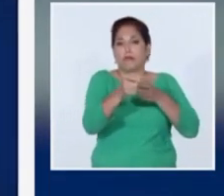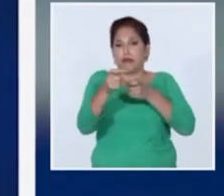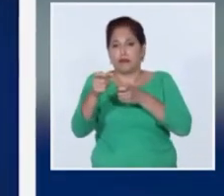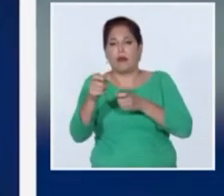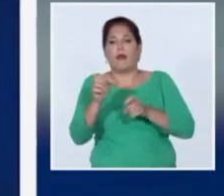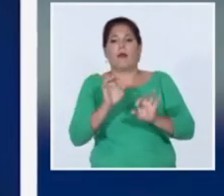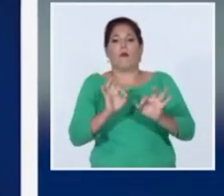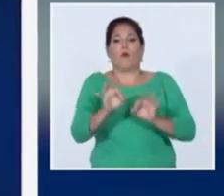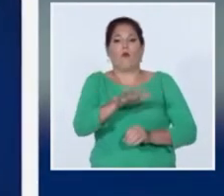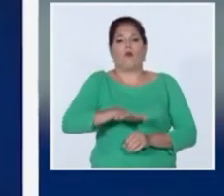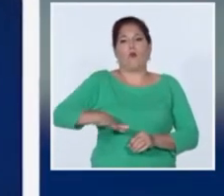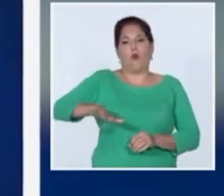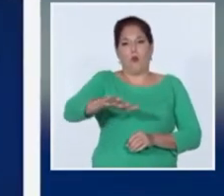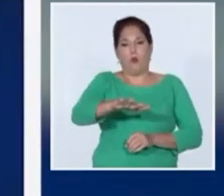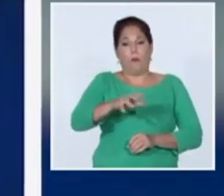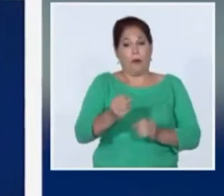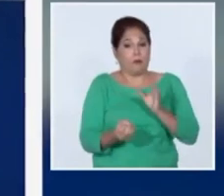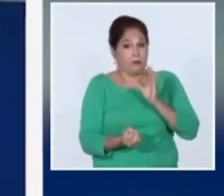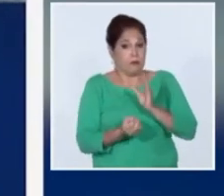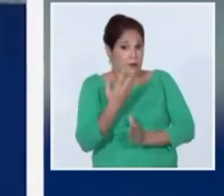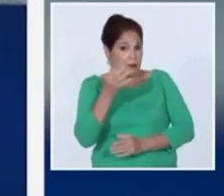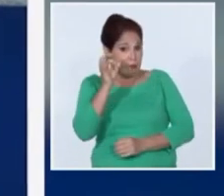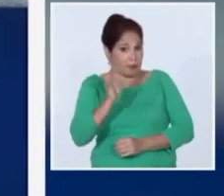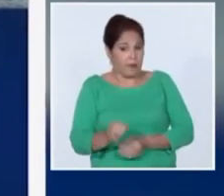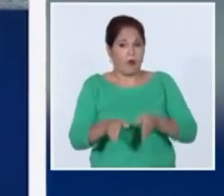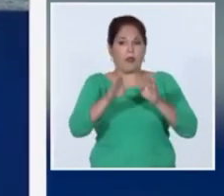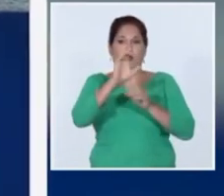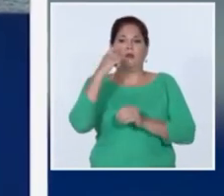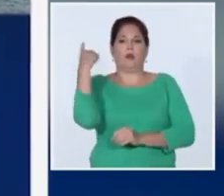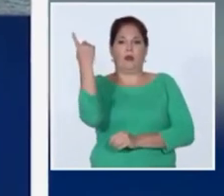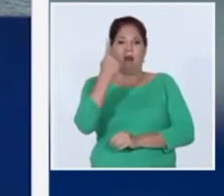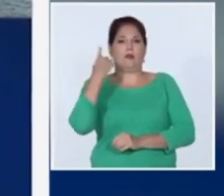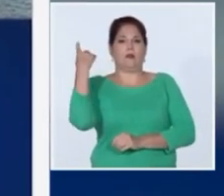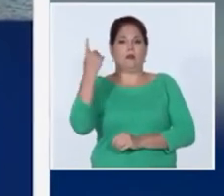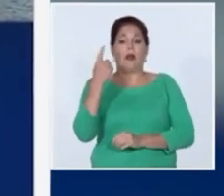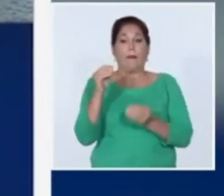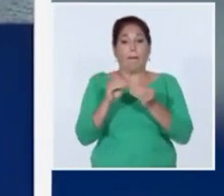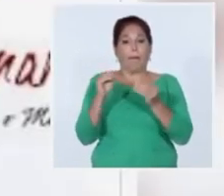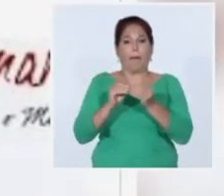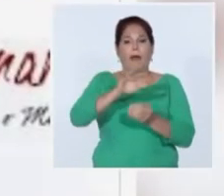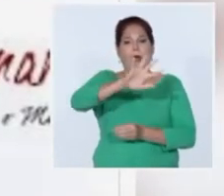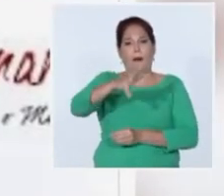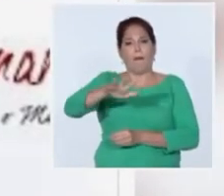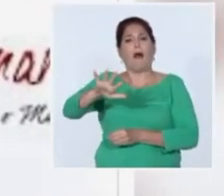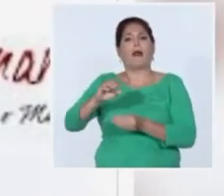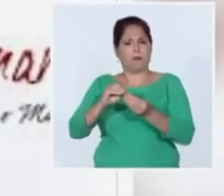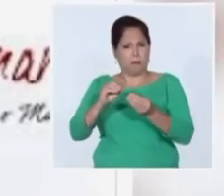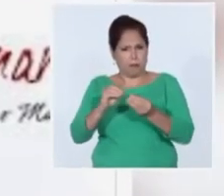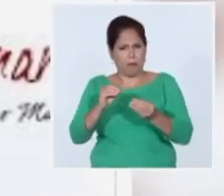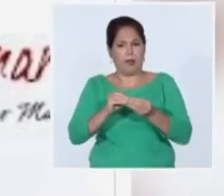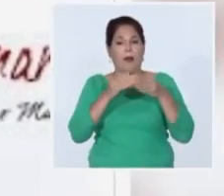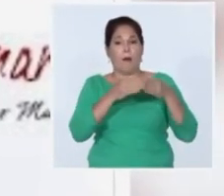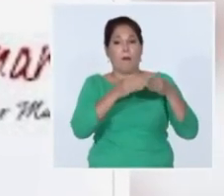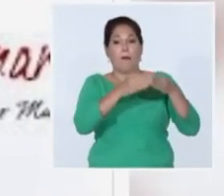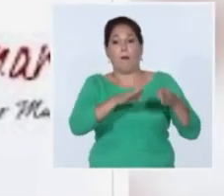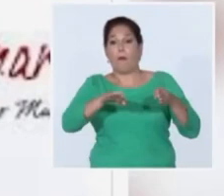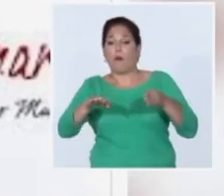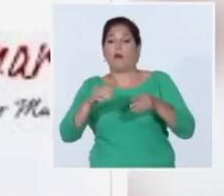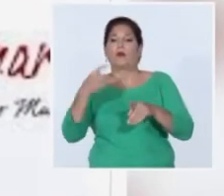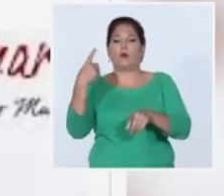tropas territoriales creadas a partir de instituciones nacionales afines a las ramas marítima portuaria y náutica